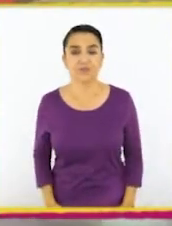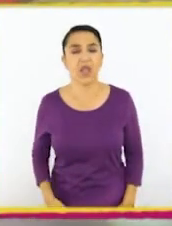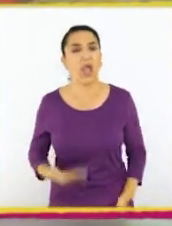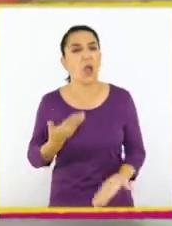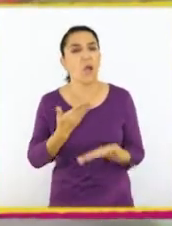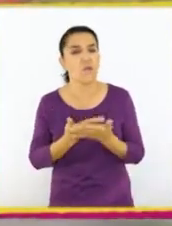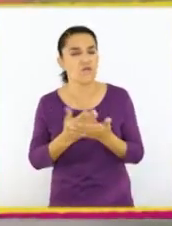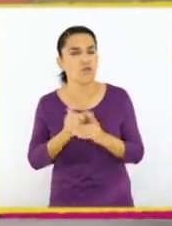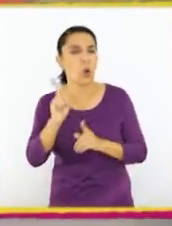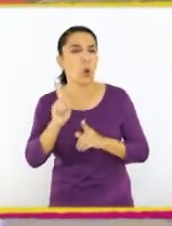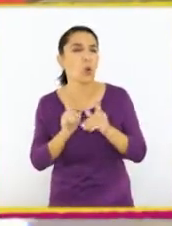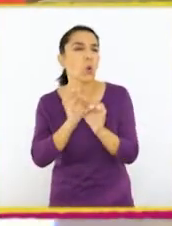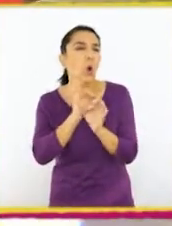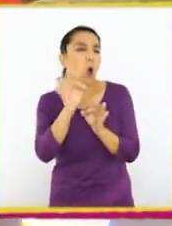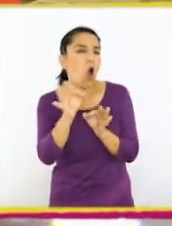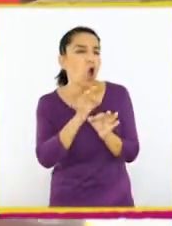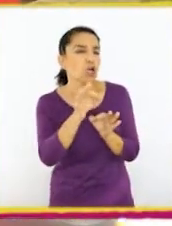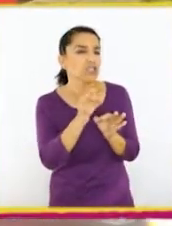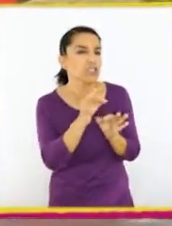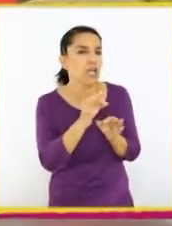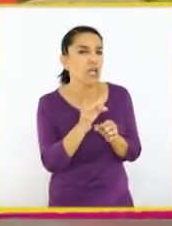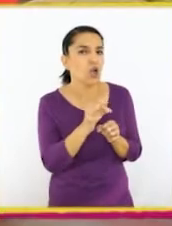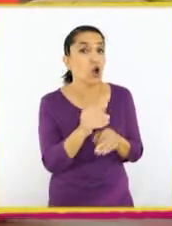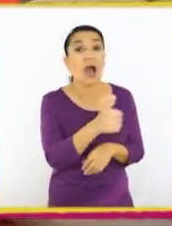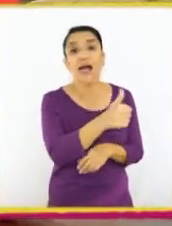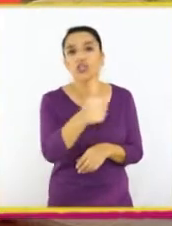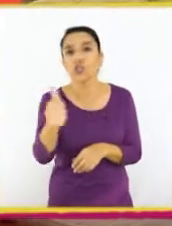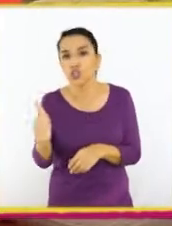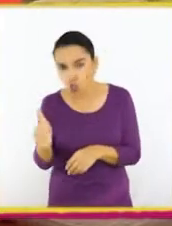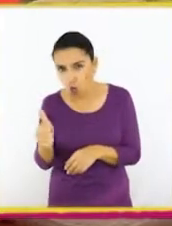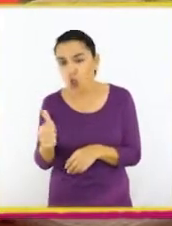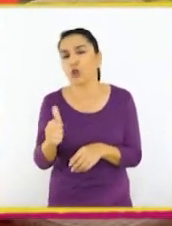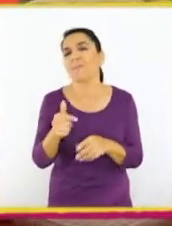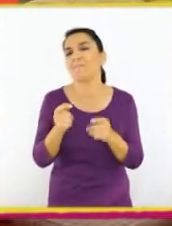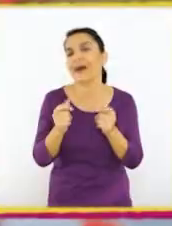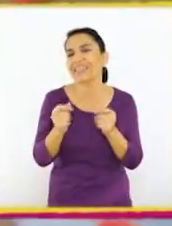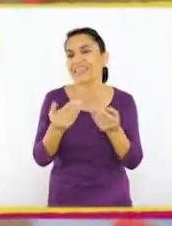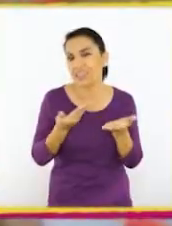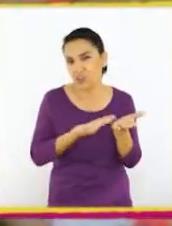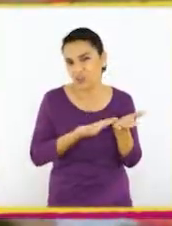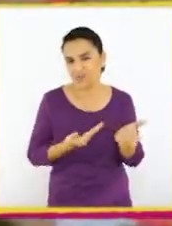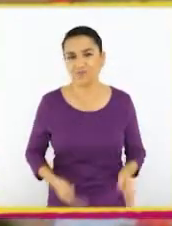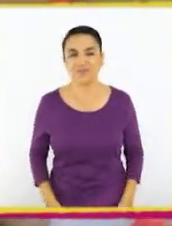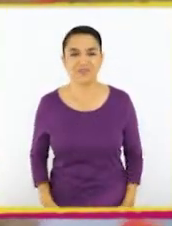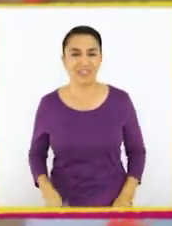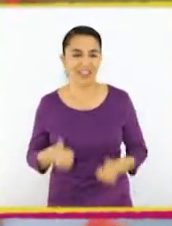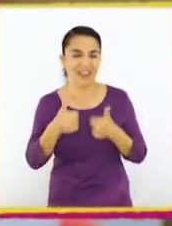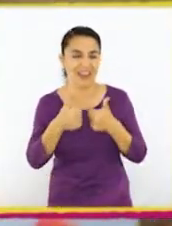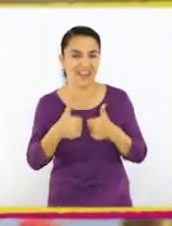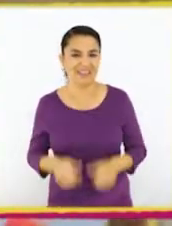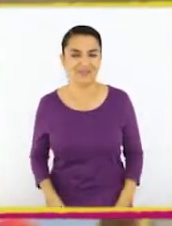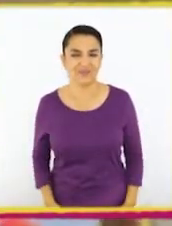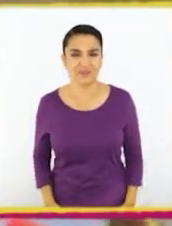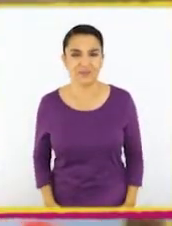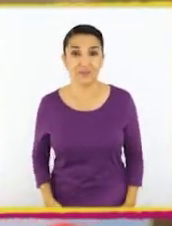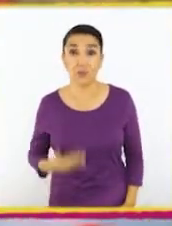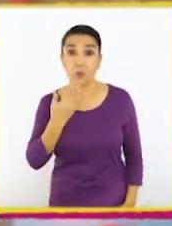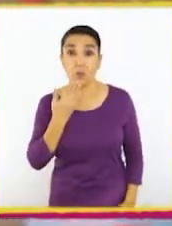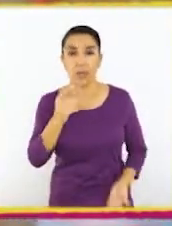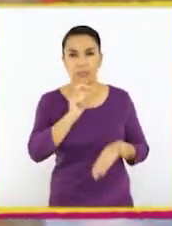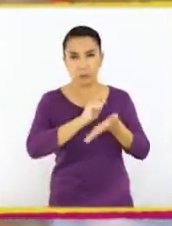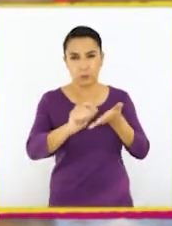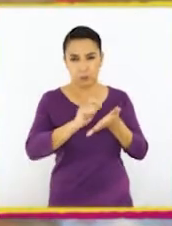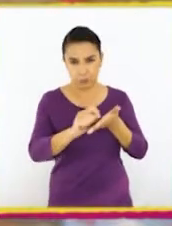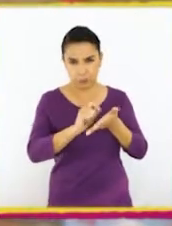Así, aprovechamos de dar algunos consejos a todos los que les pase algo parecido. ¡Genial! Cuando uno